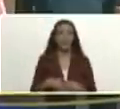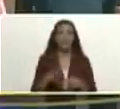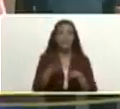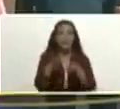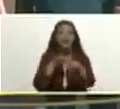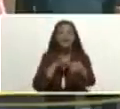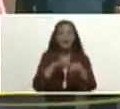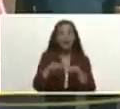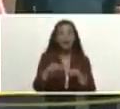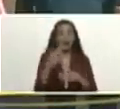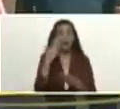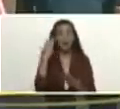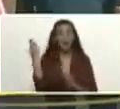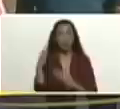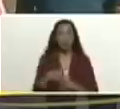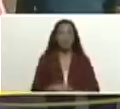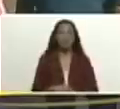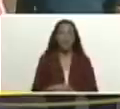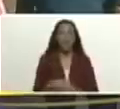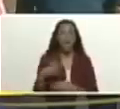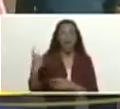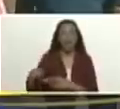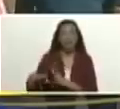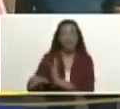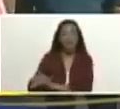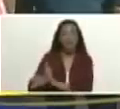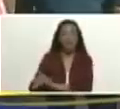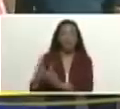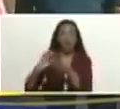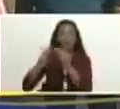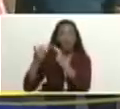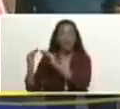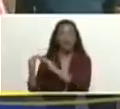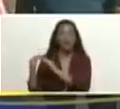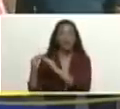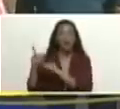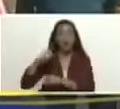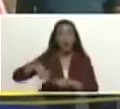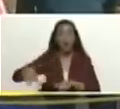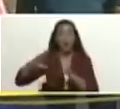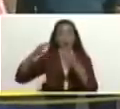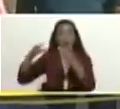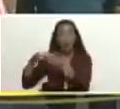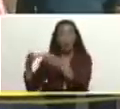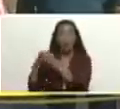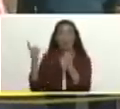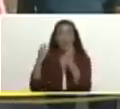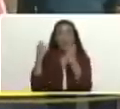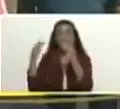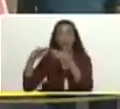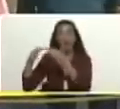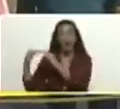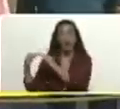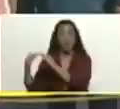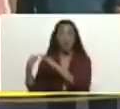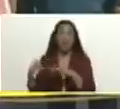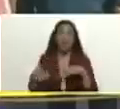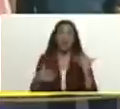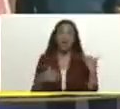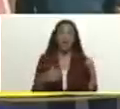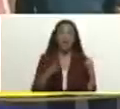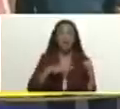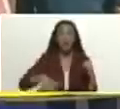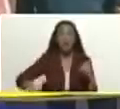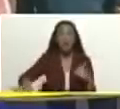Carlos. A mi derecha está la comunidad de Ezequiel Zamora, una urbanización popular y en este lugar